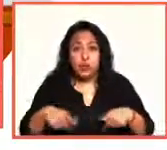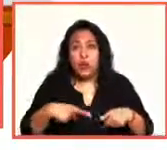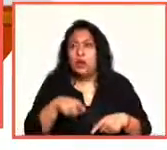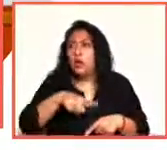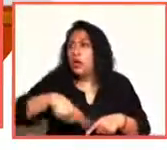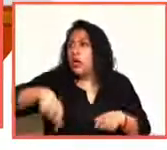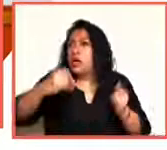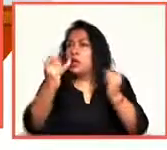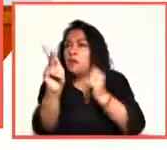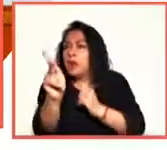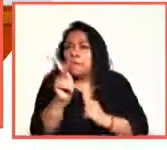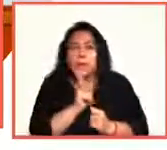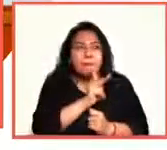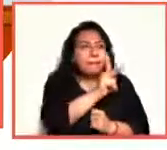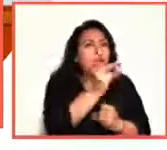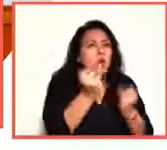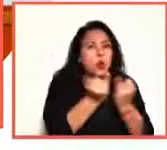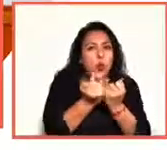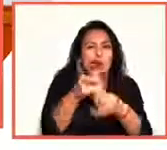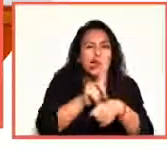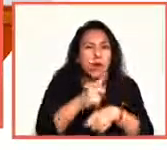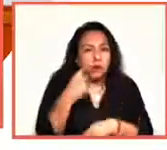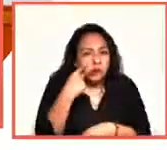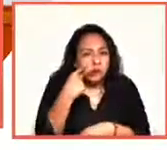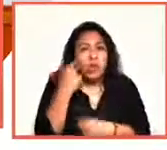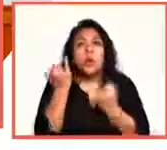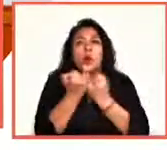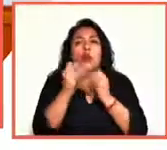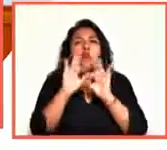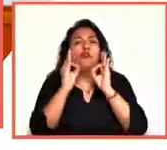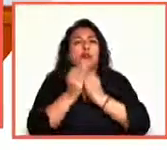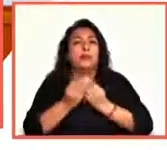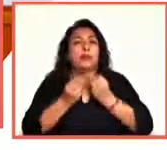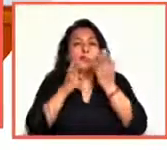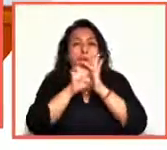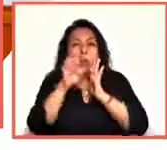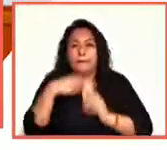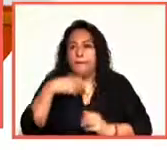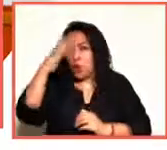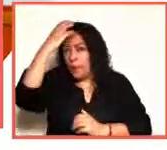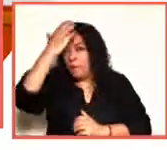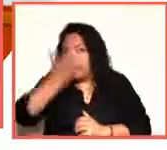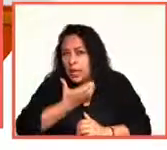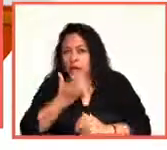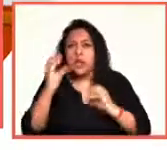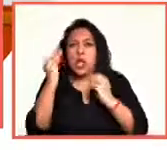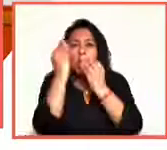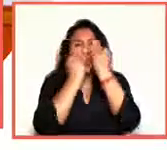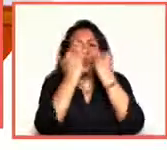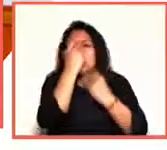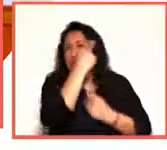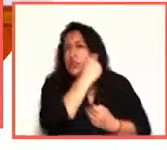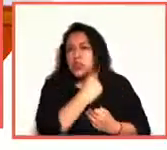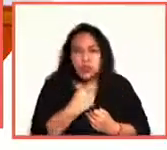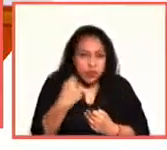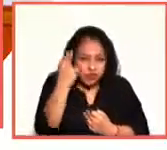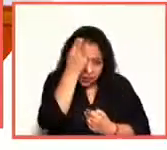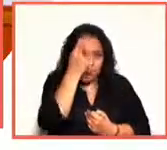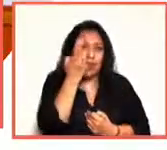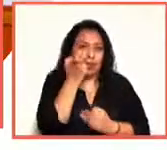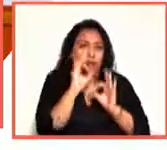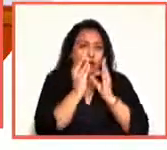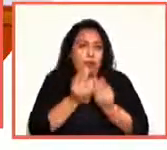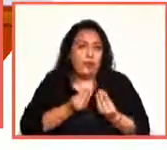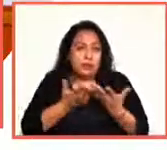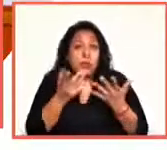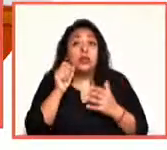cotidianamente. A través de lenguajes como la máscara, como el lenguaje del maquillaje sobre todo, y pues la alegría y